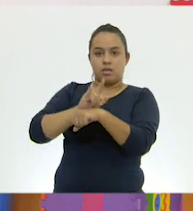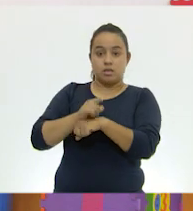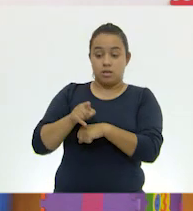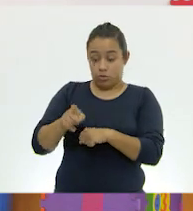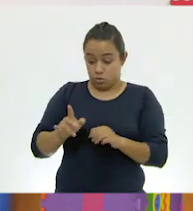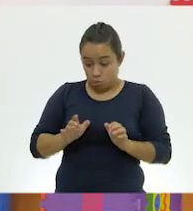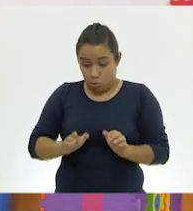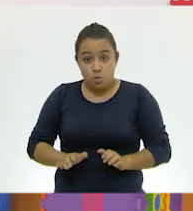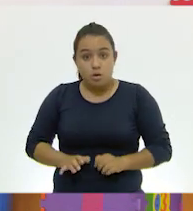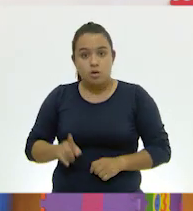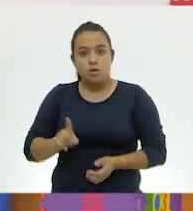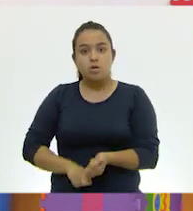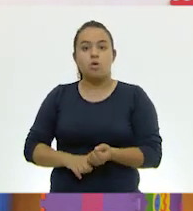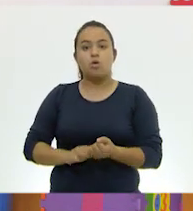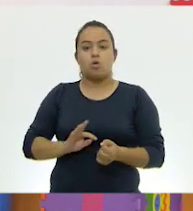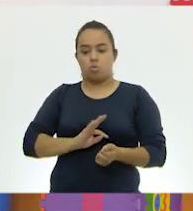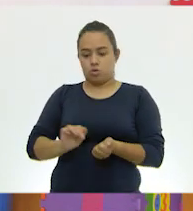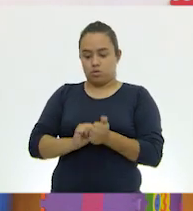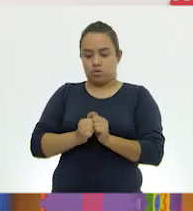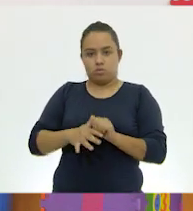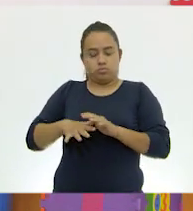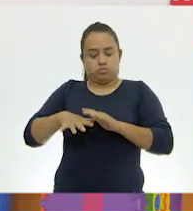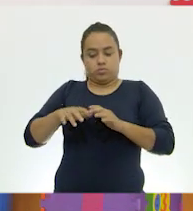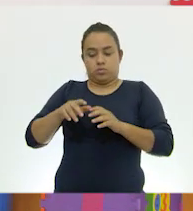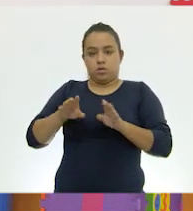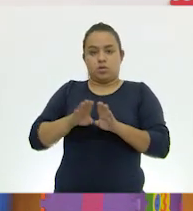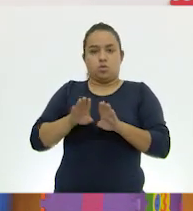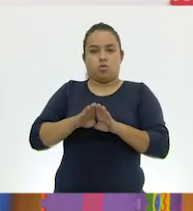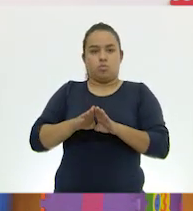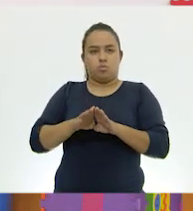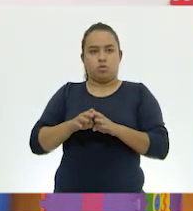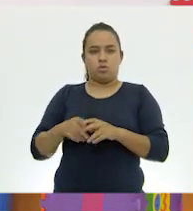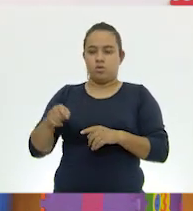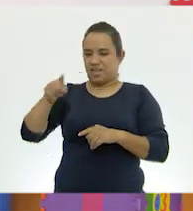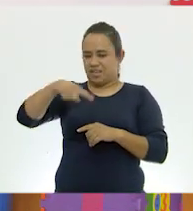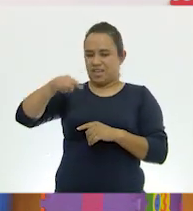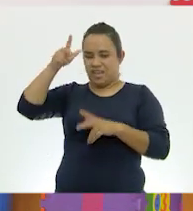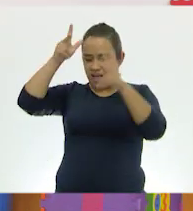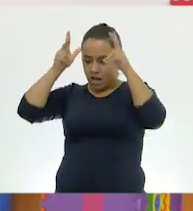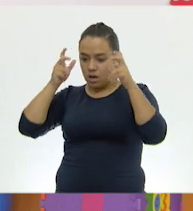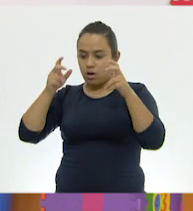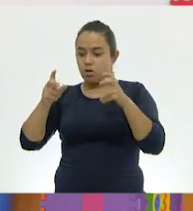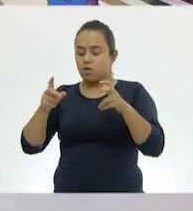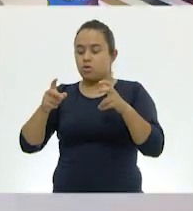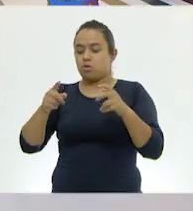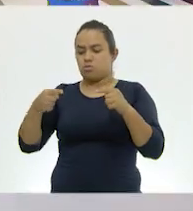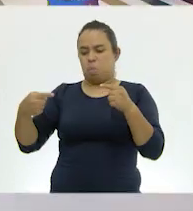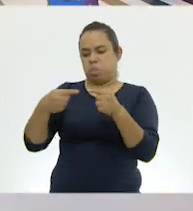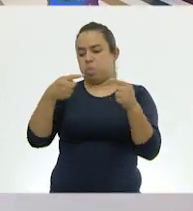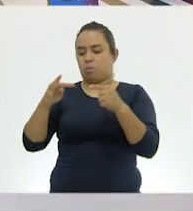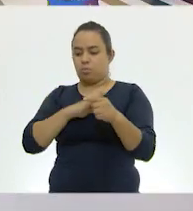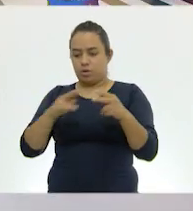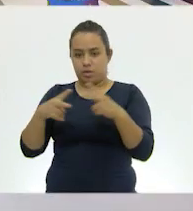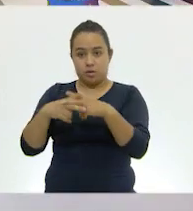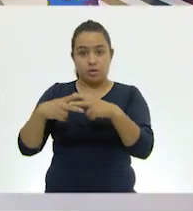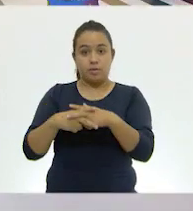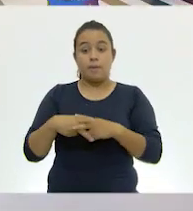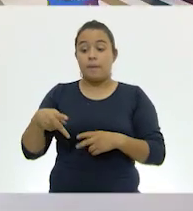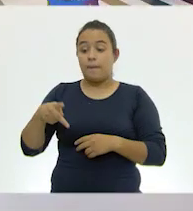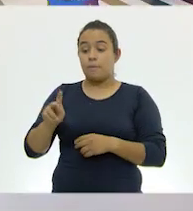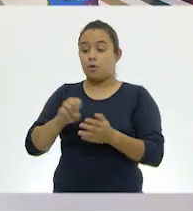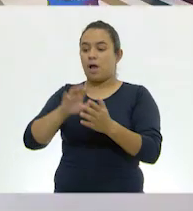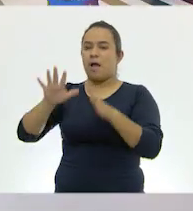organismos pueden regenerar. Son muy agresivos entre ellos mismos, son organismos solitarios y llegan a